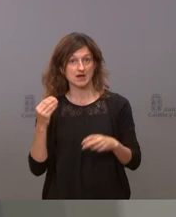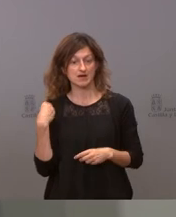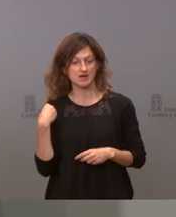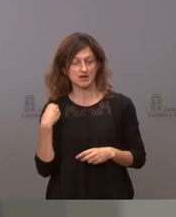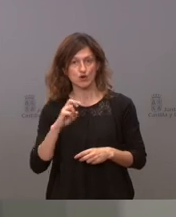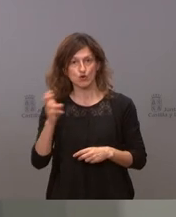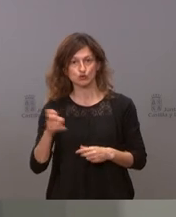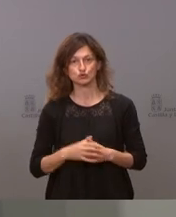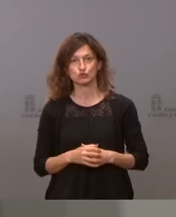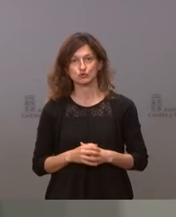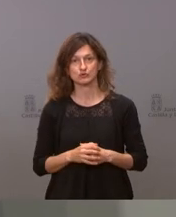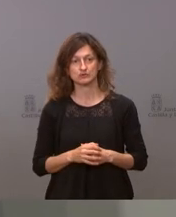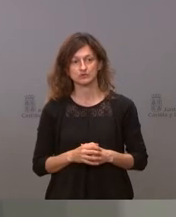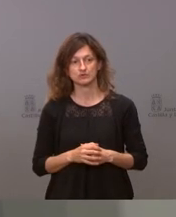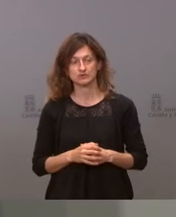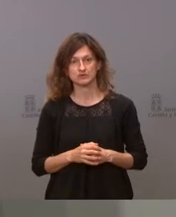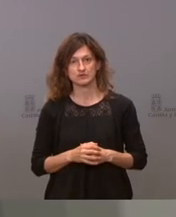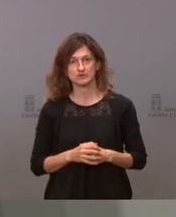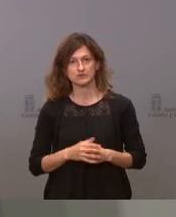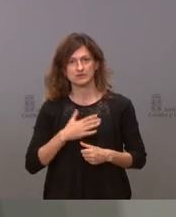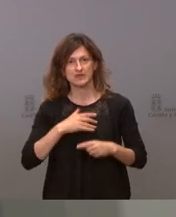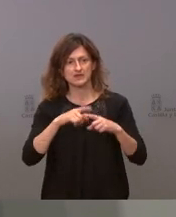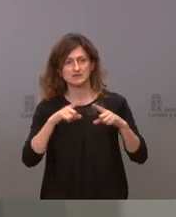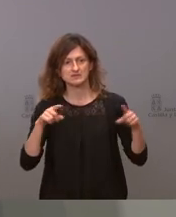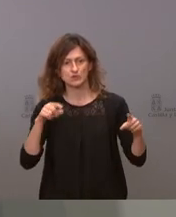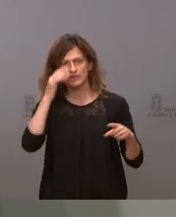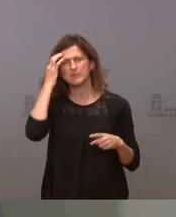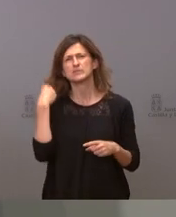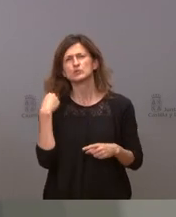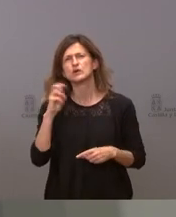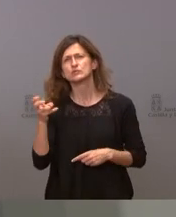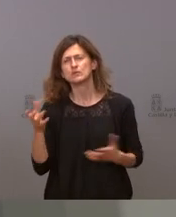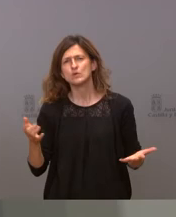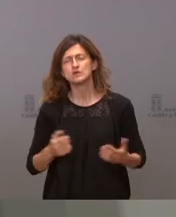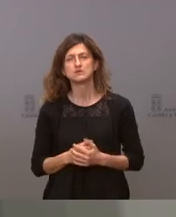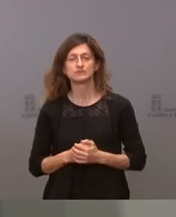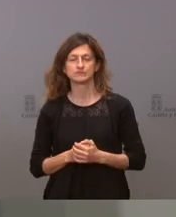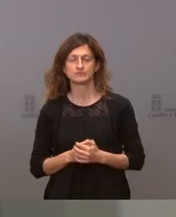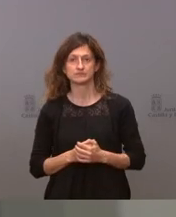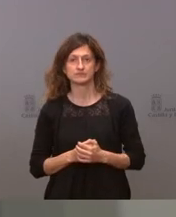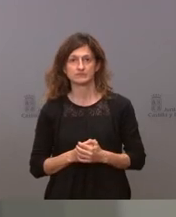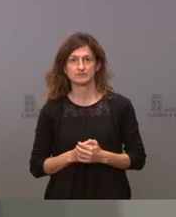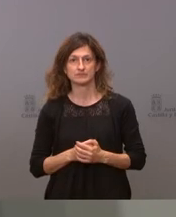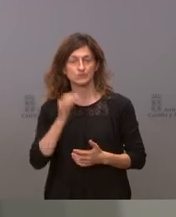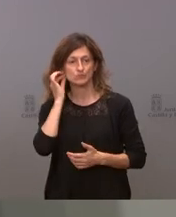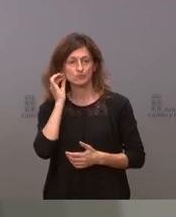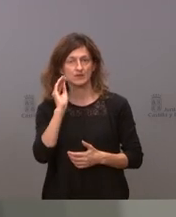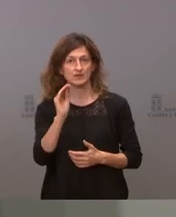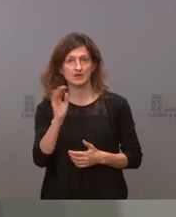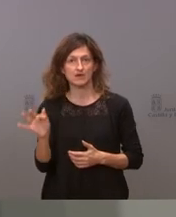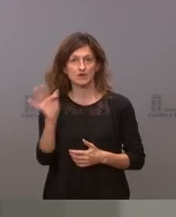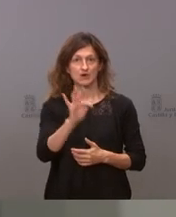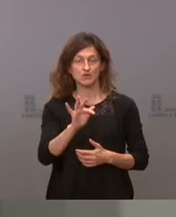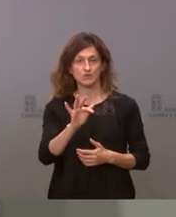asuntos las preguntas de Segovia ¿cuál era la otra pregunta? Sí no ya pasamos a Segovia Udaz